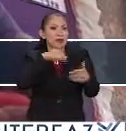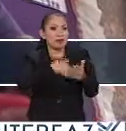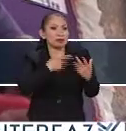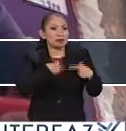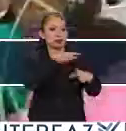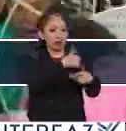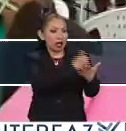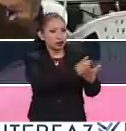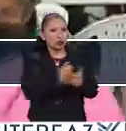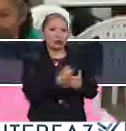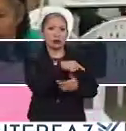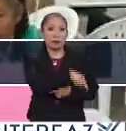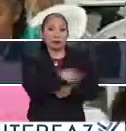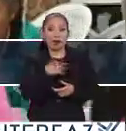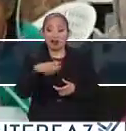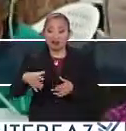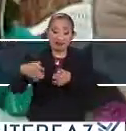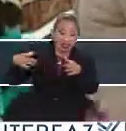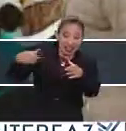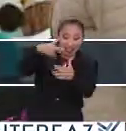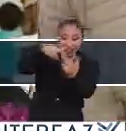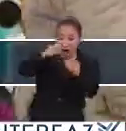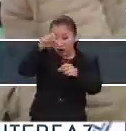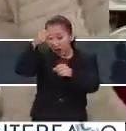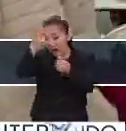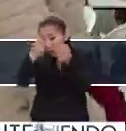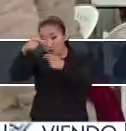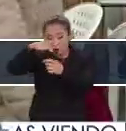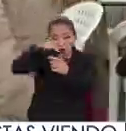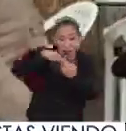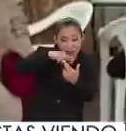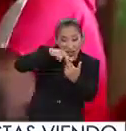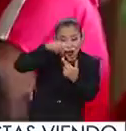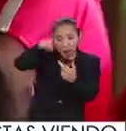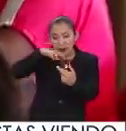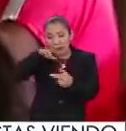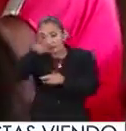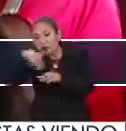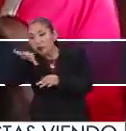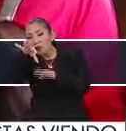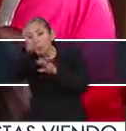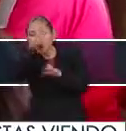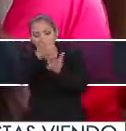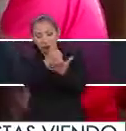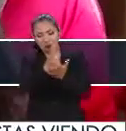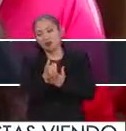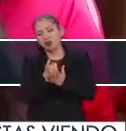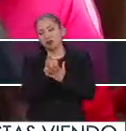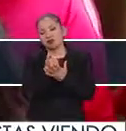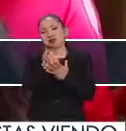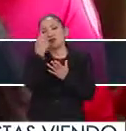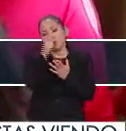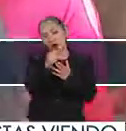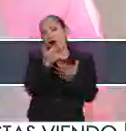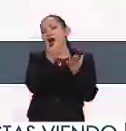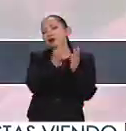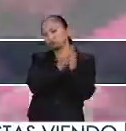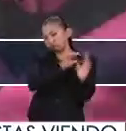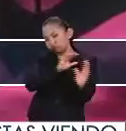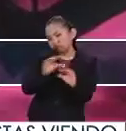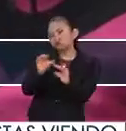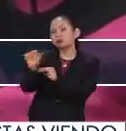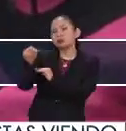Actualmente tenemos esa cantidad, pero sabemos que en algunas regiones debemos encontrarlos para que nos ayuden a brindar este